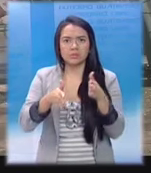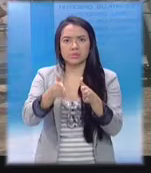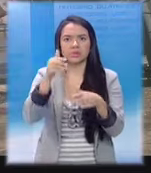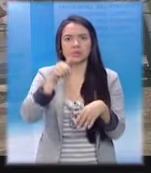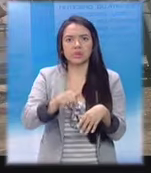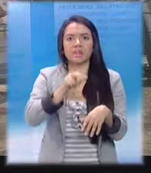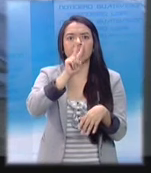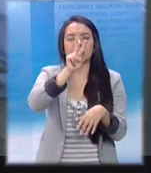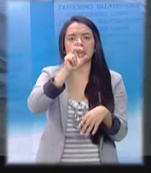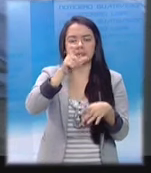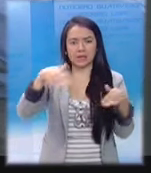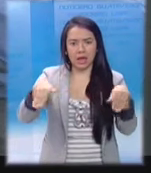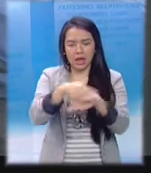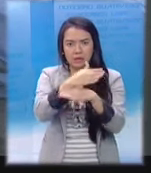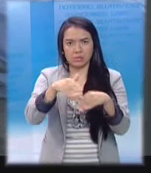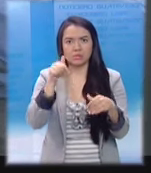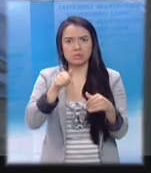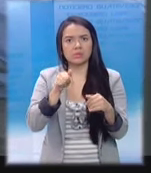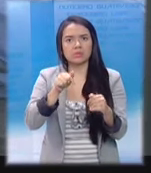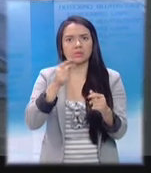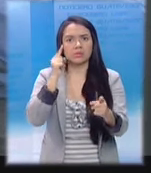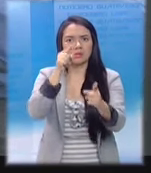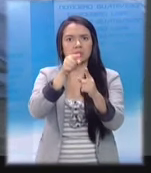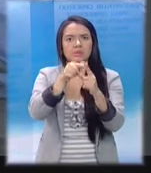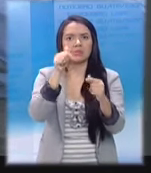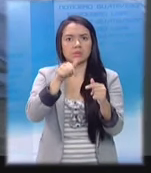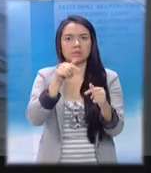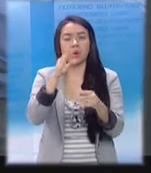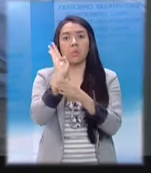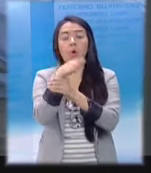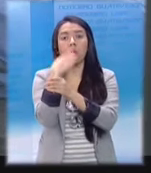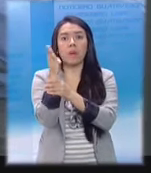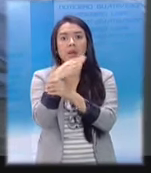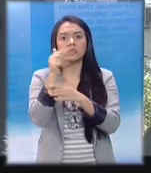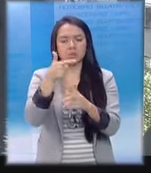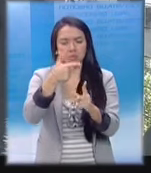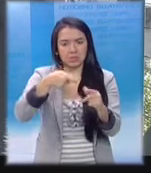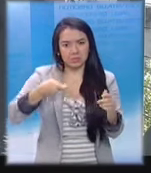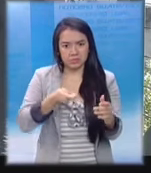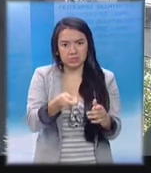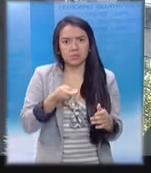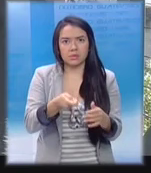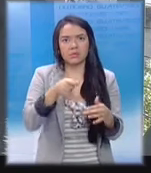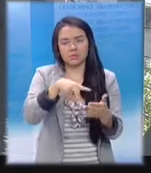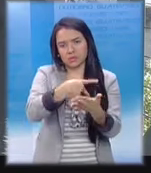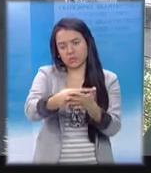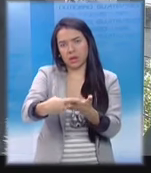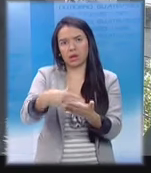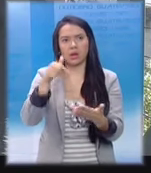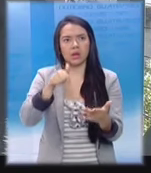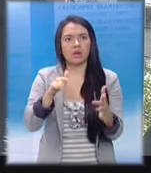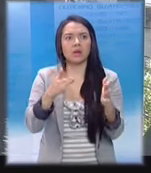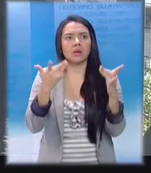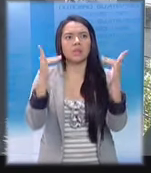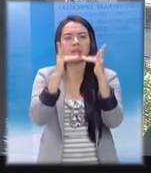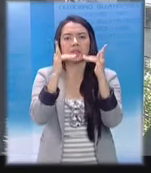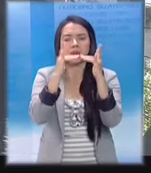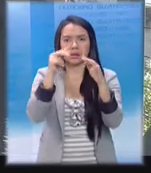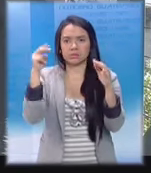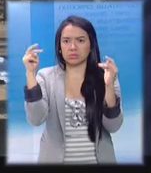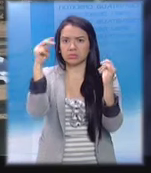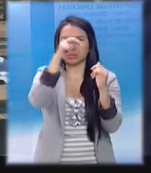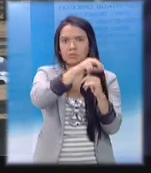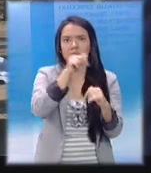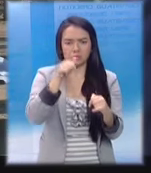y 23 Calle Final. Según el reporte de los bomberos voluntarios, tenía heridas de arma blanca y estaba semidesnudo. Conocidos de la víctima que